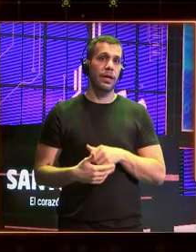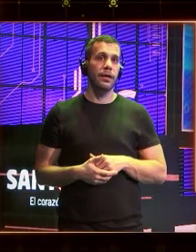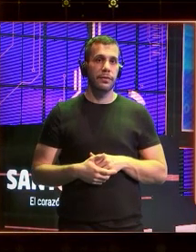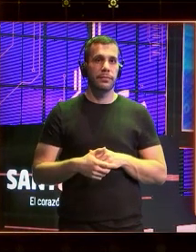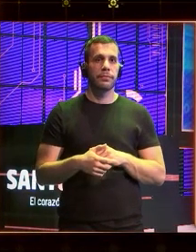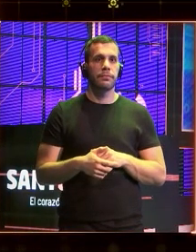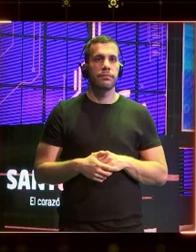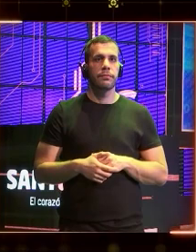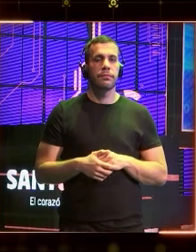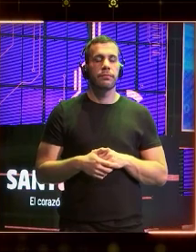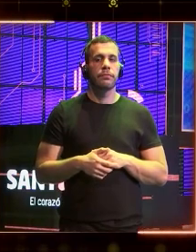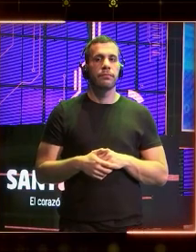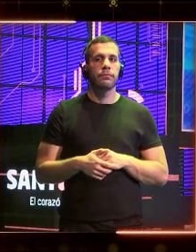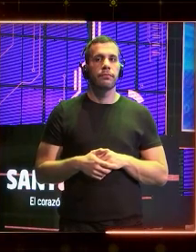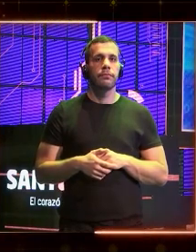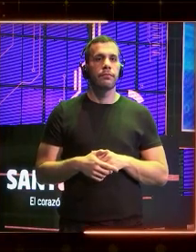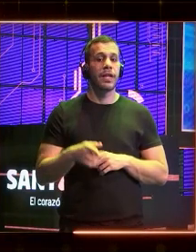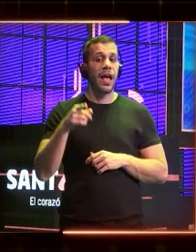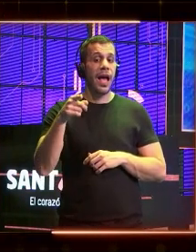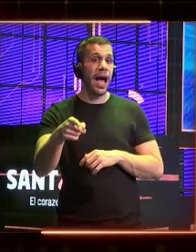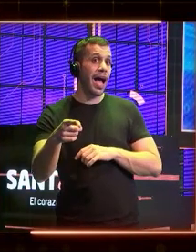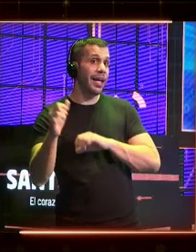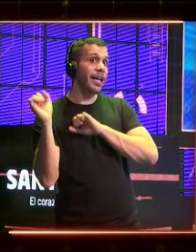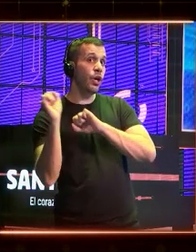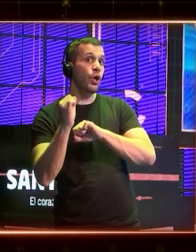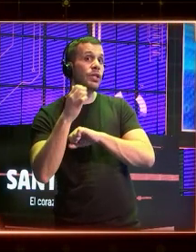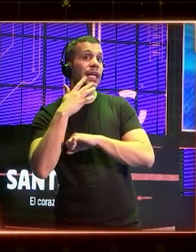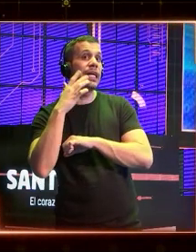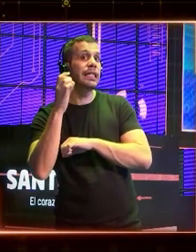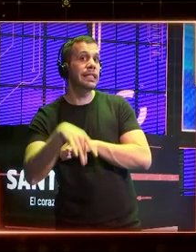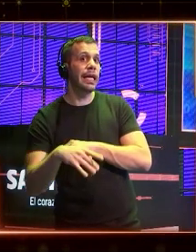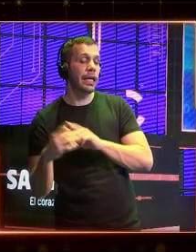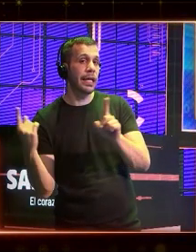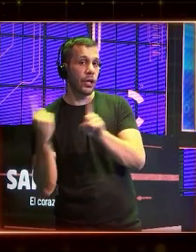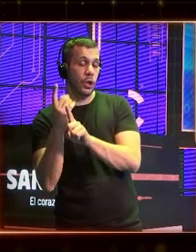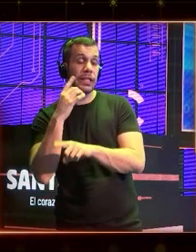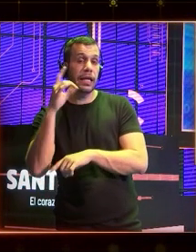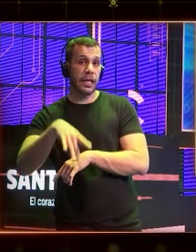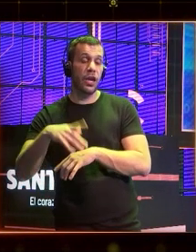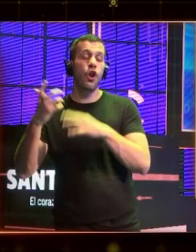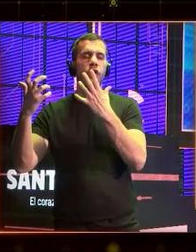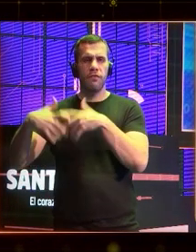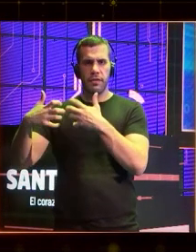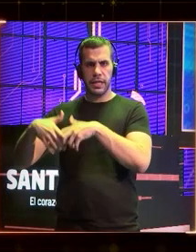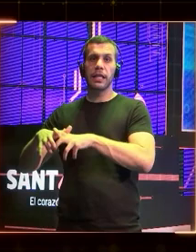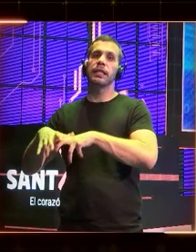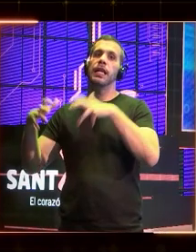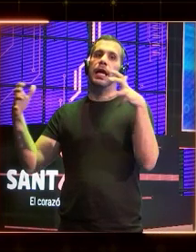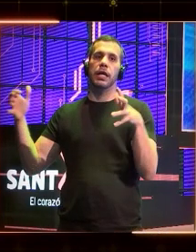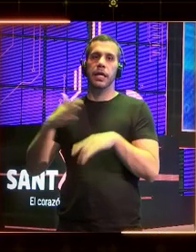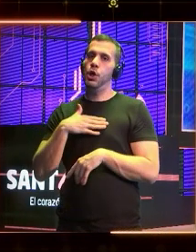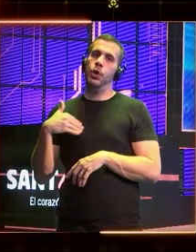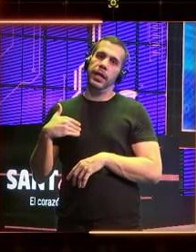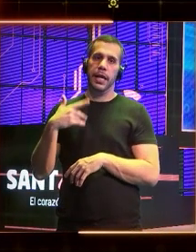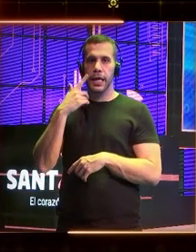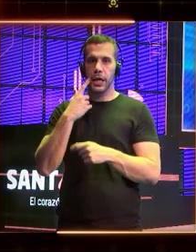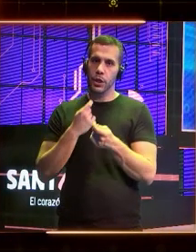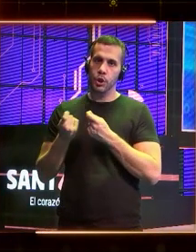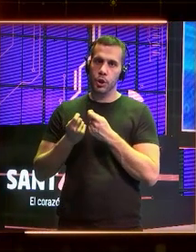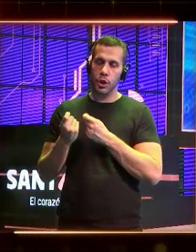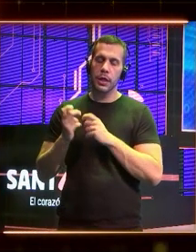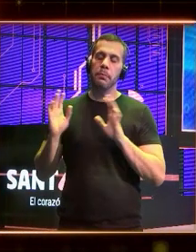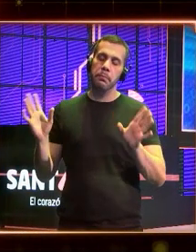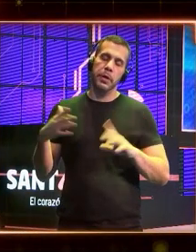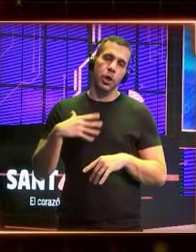quería que nunca hubiera esta Ley de Inteligencia Artificial? Las grandes fabricantes que no quieren que se la regule pero lo tenemos que entender.